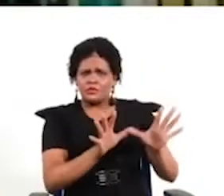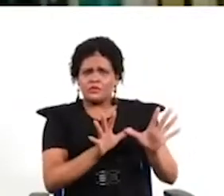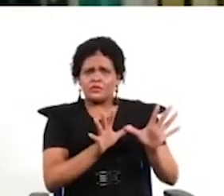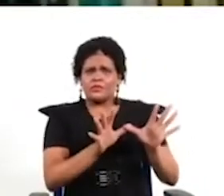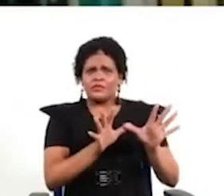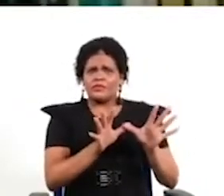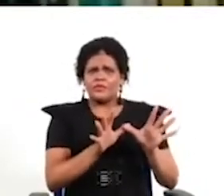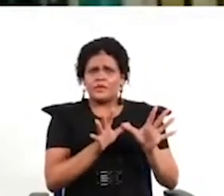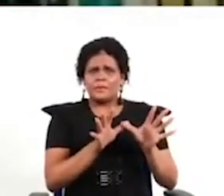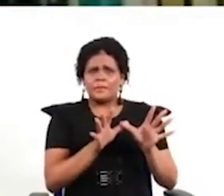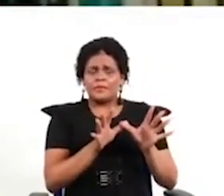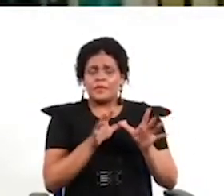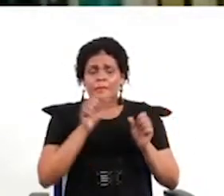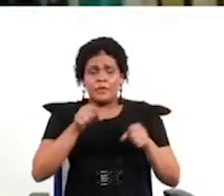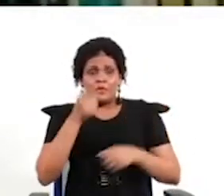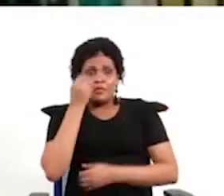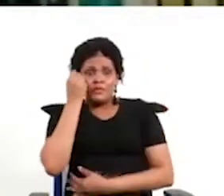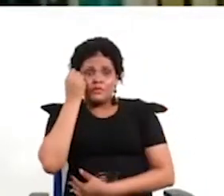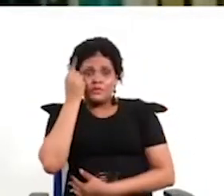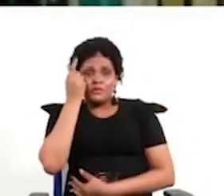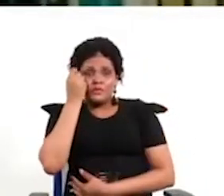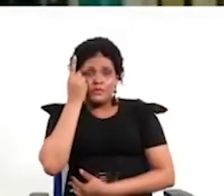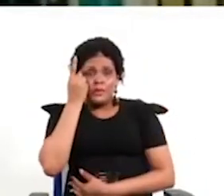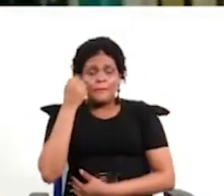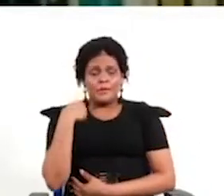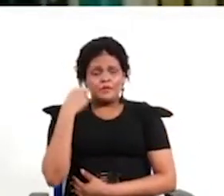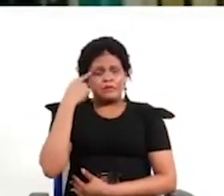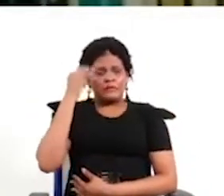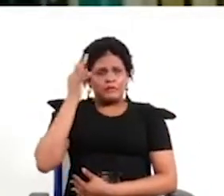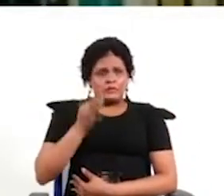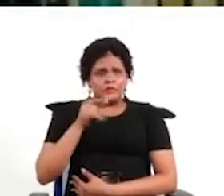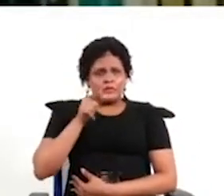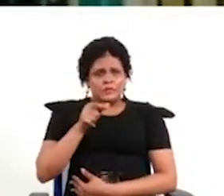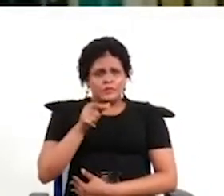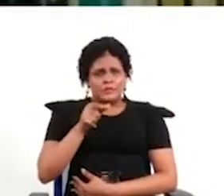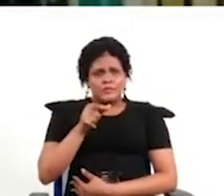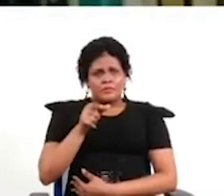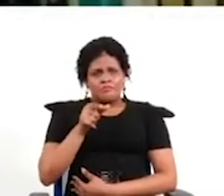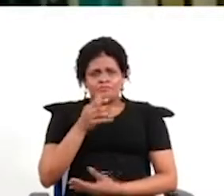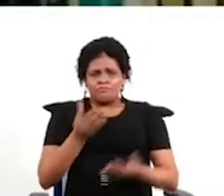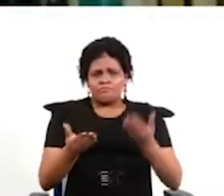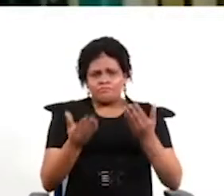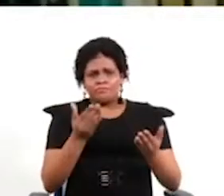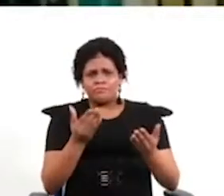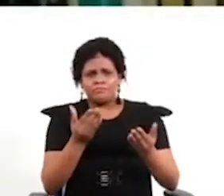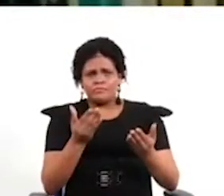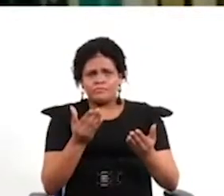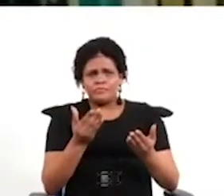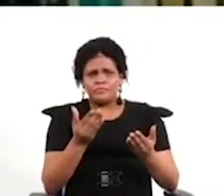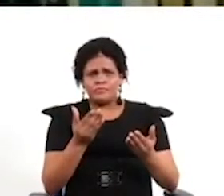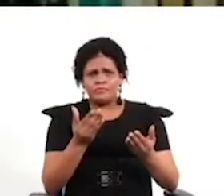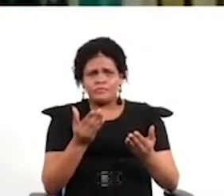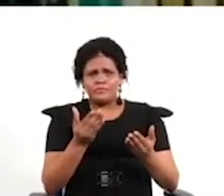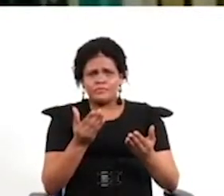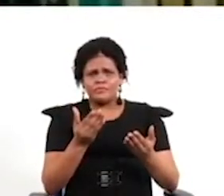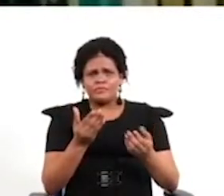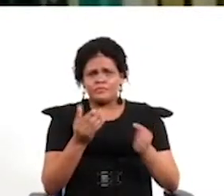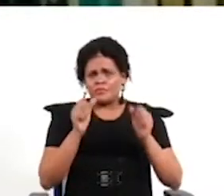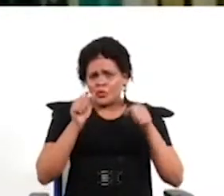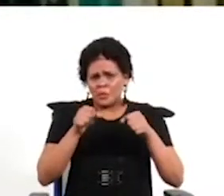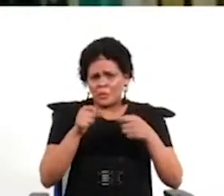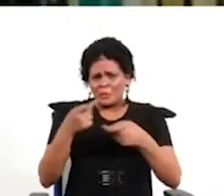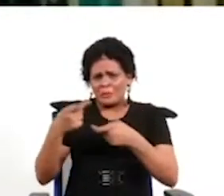porque también hay que entender y ahí eso me parece de realidad, o sea, que si ponemos criterios muy rígidos para la